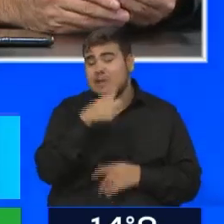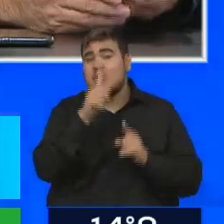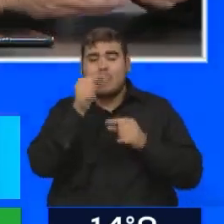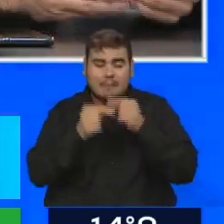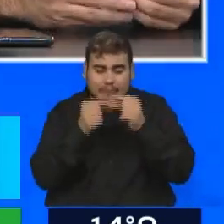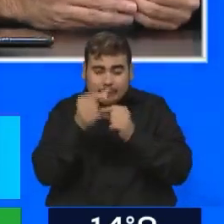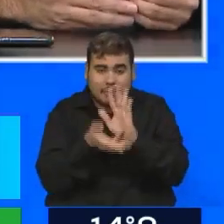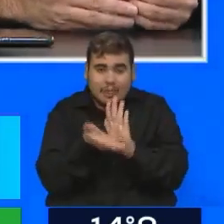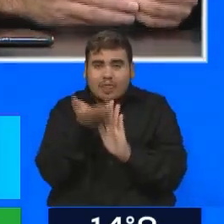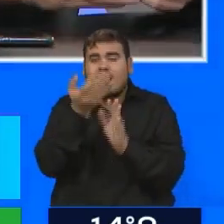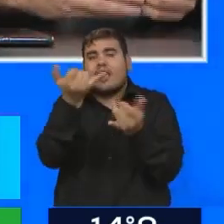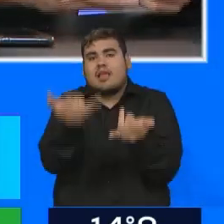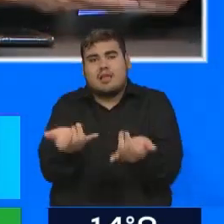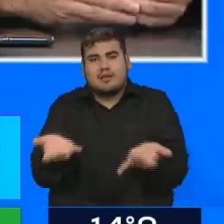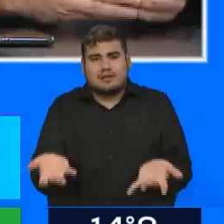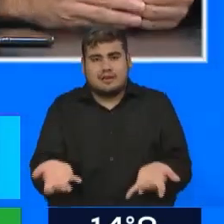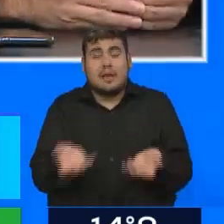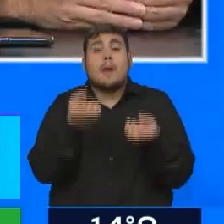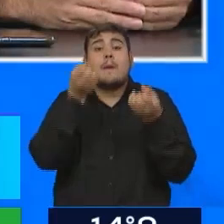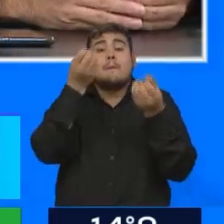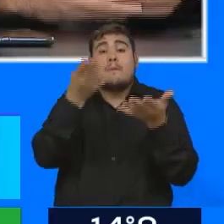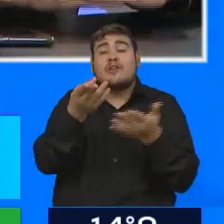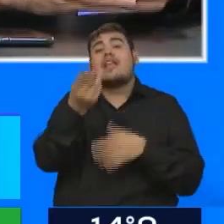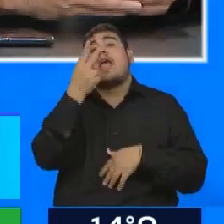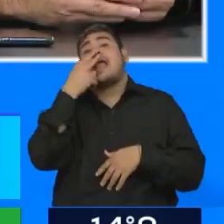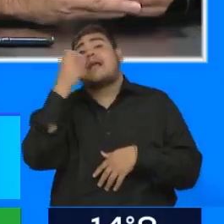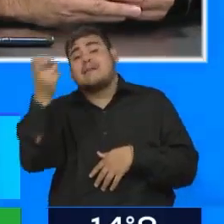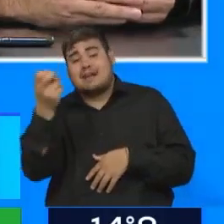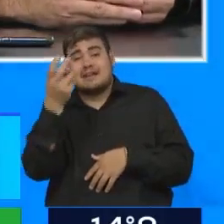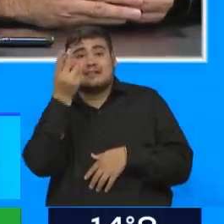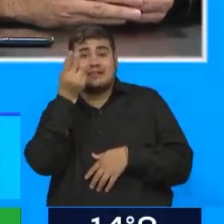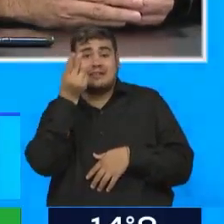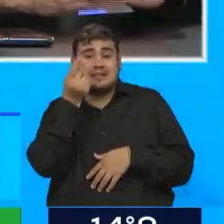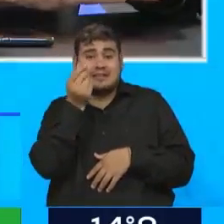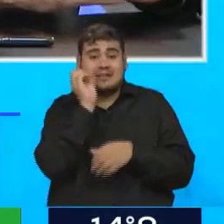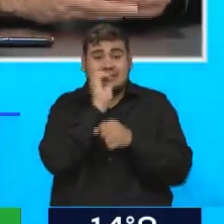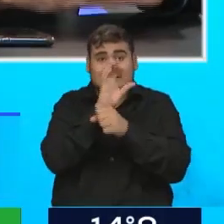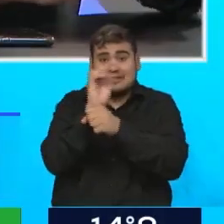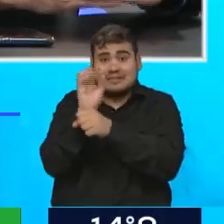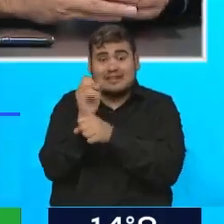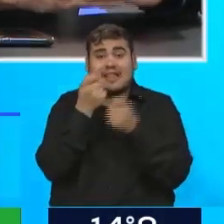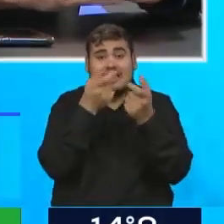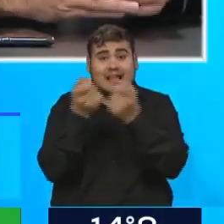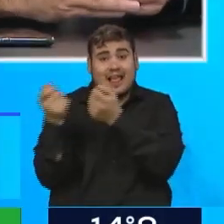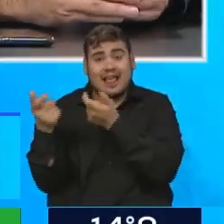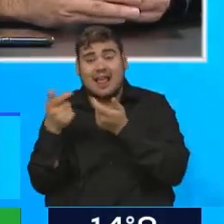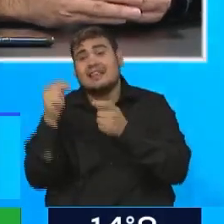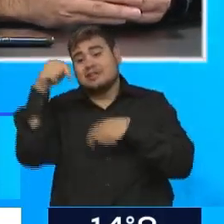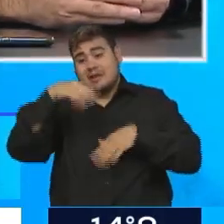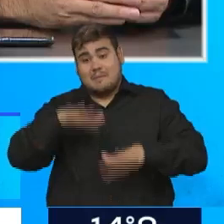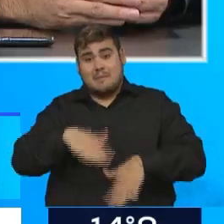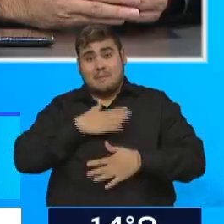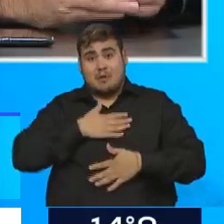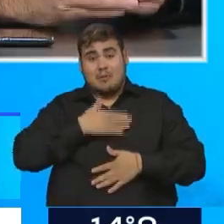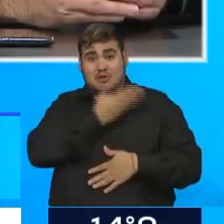factura final, pero sobre todo porque el costo de abastecimiento, que es lo que depende de la nación, también aumenta a partir